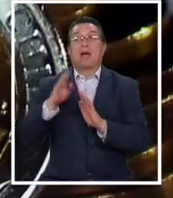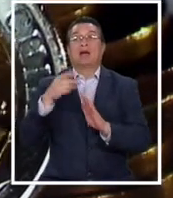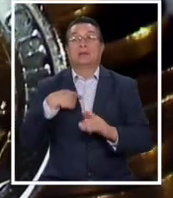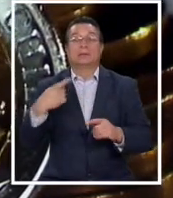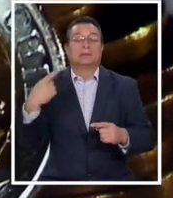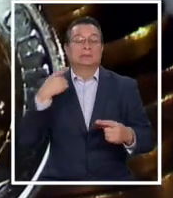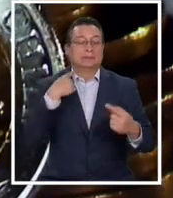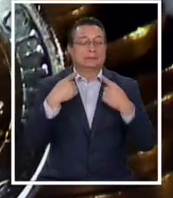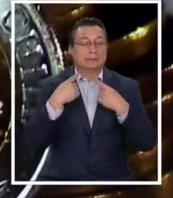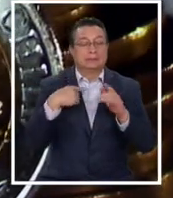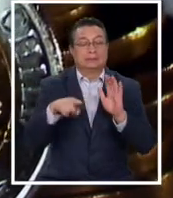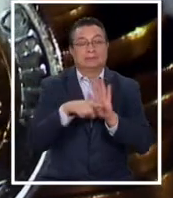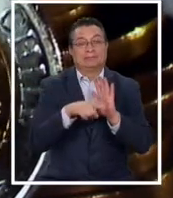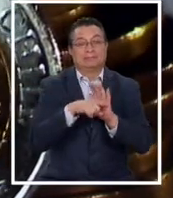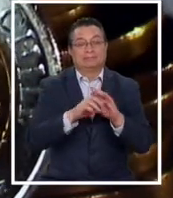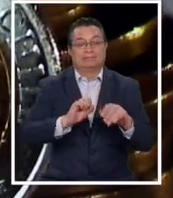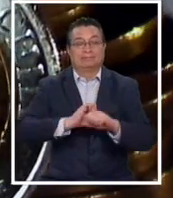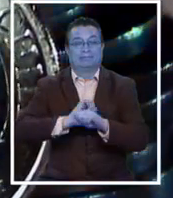las consecuencias de la pandemia.